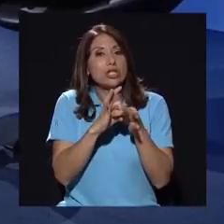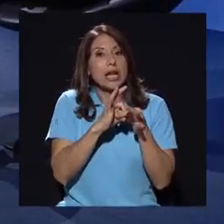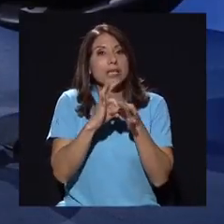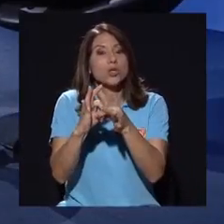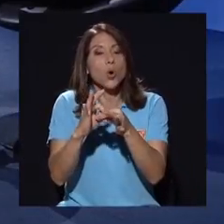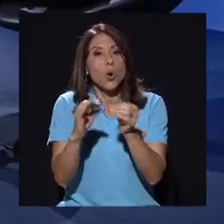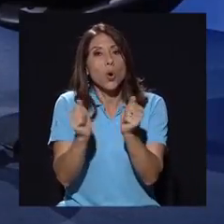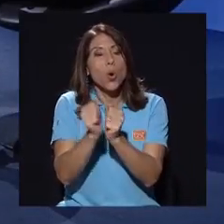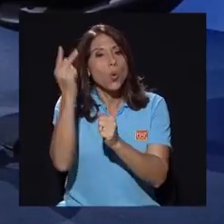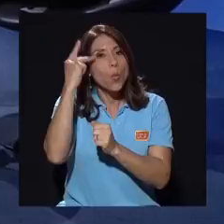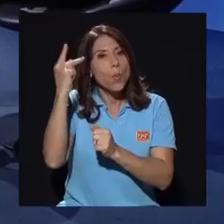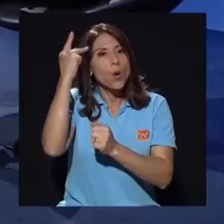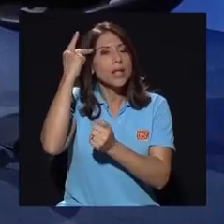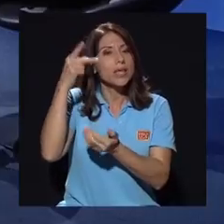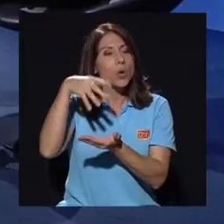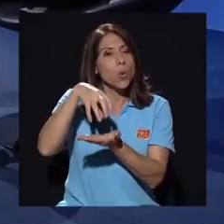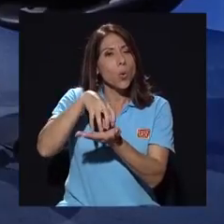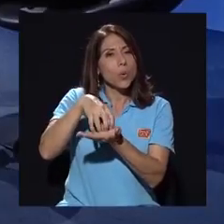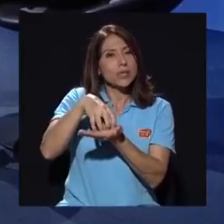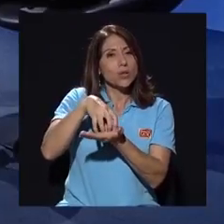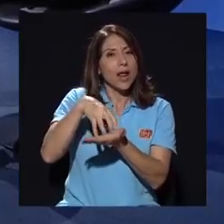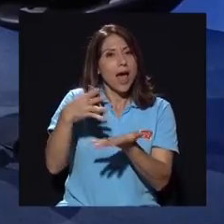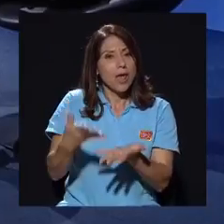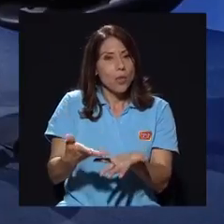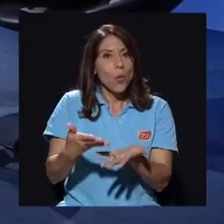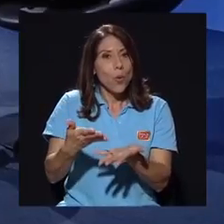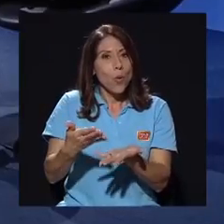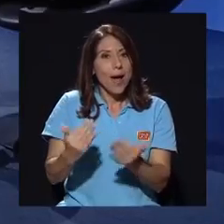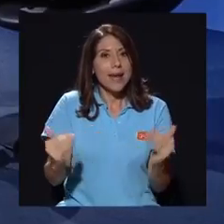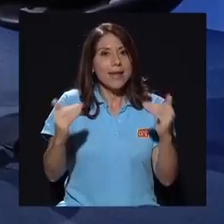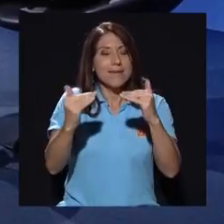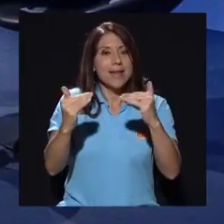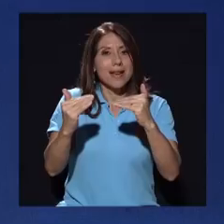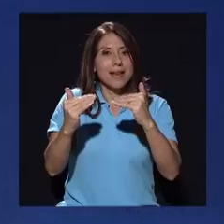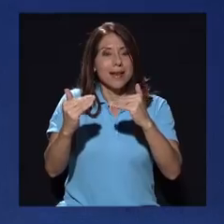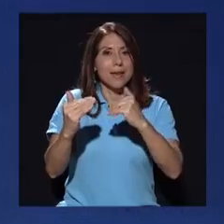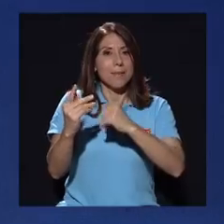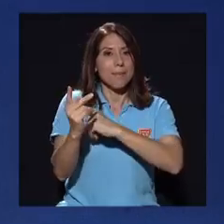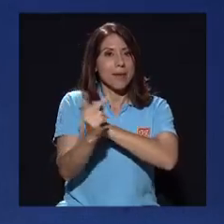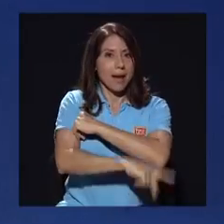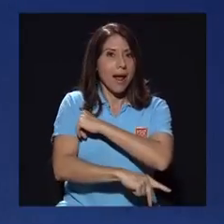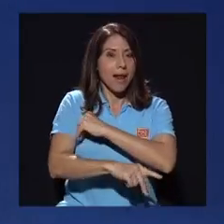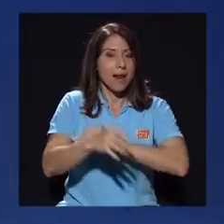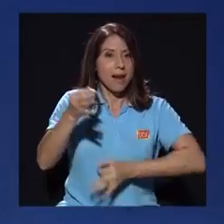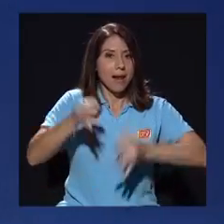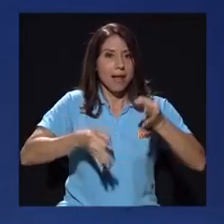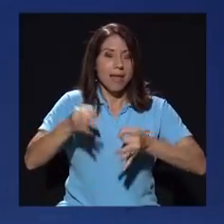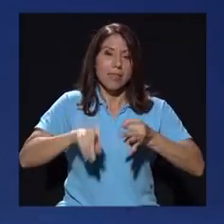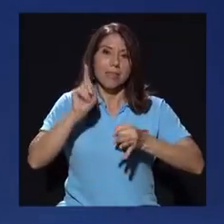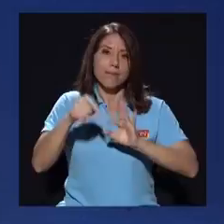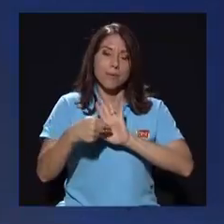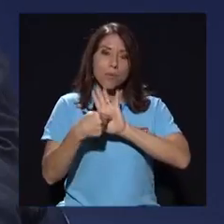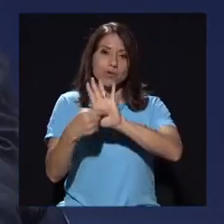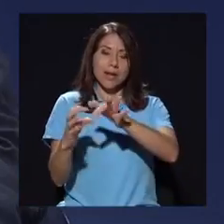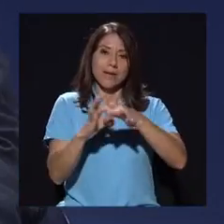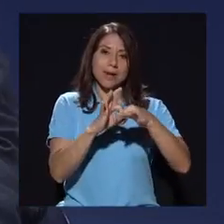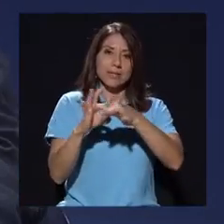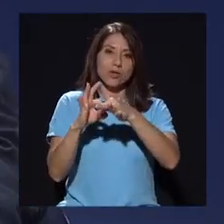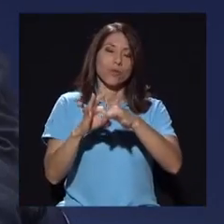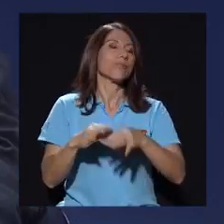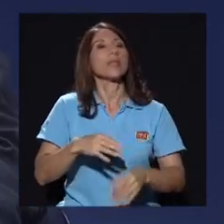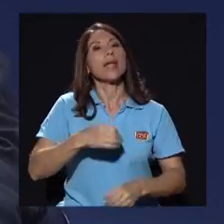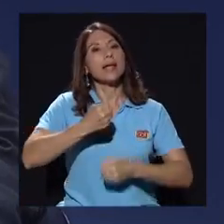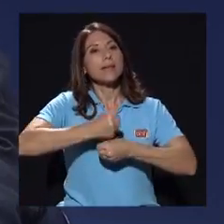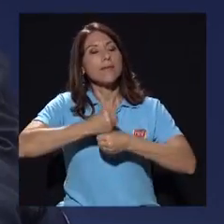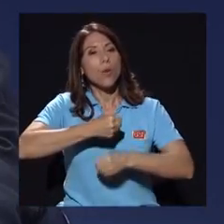relación con un político cuestionado en sede penal, pues obviamente había que mostrar esa relación. Si hay algo